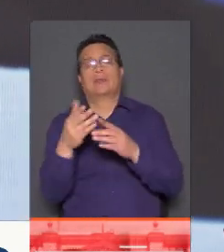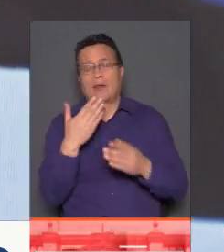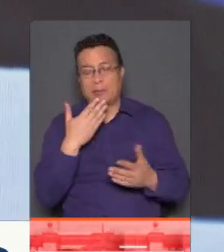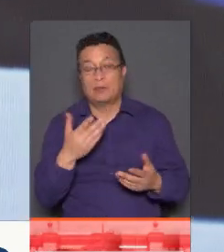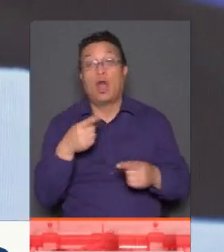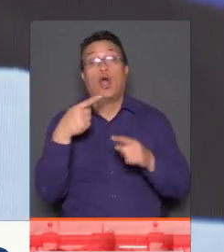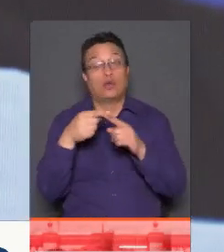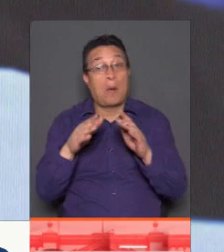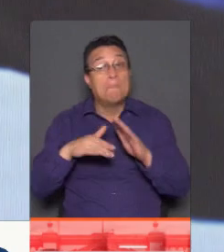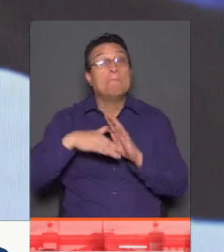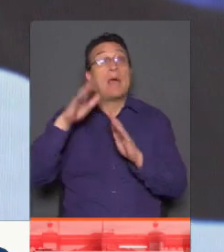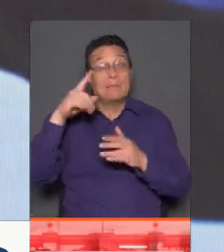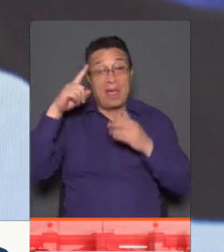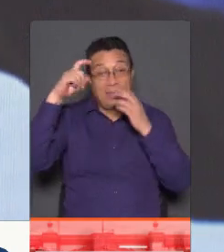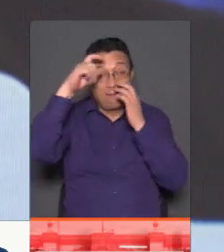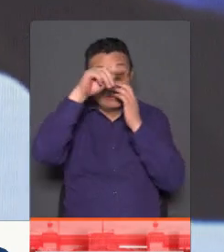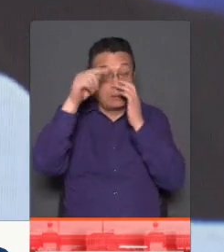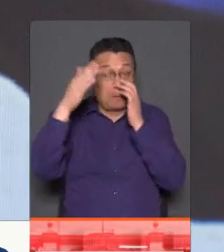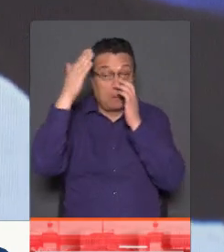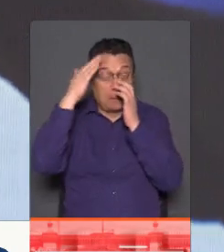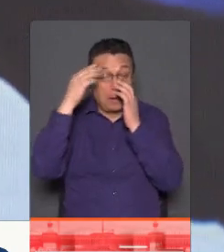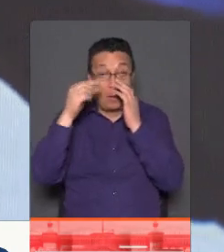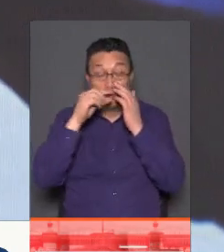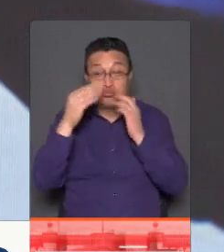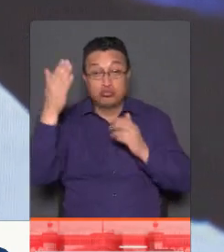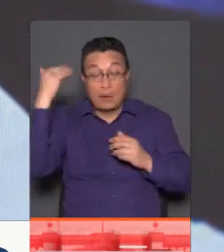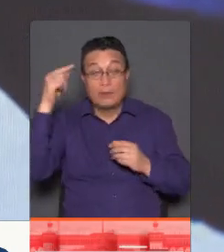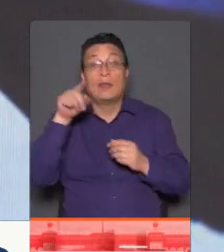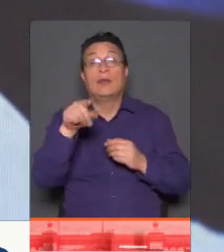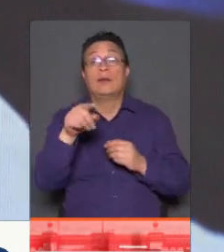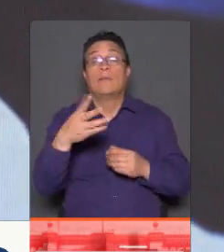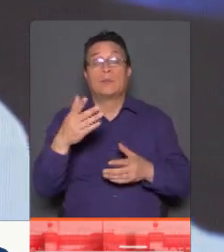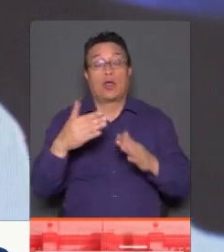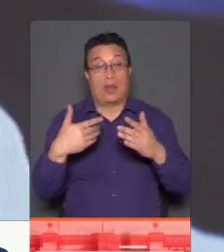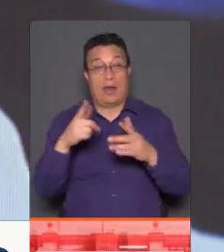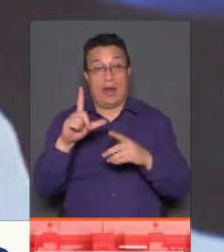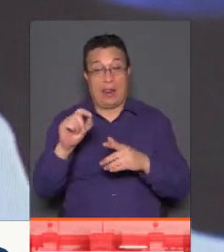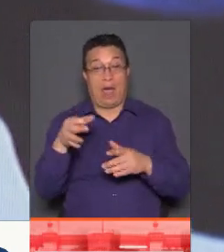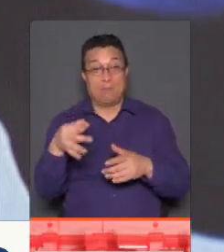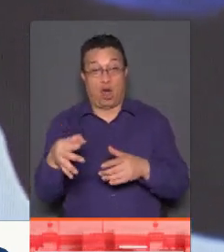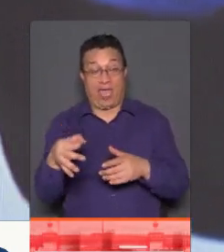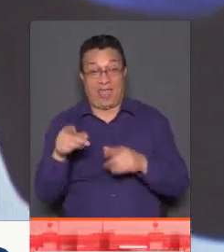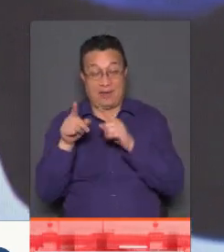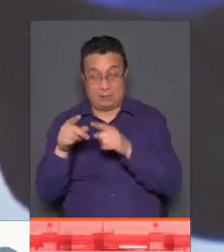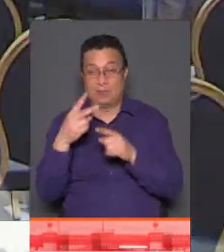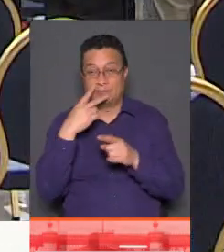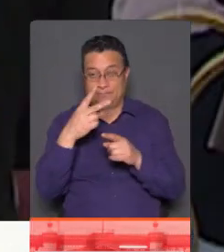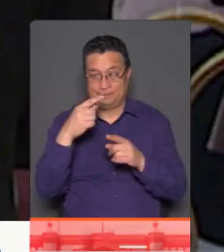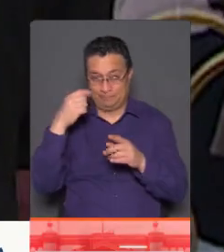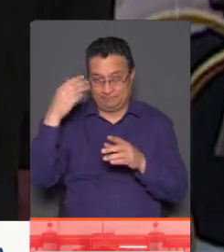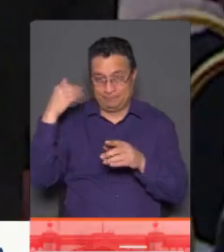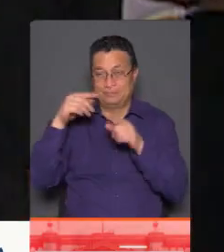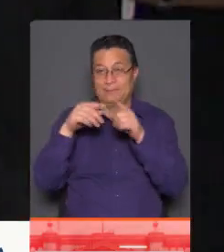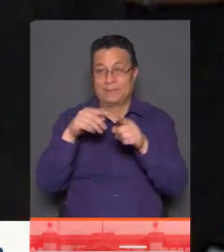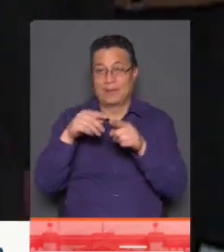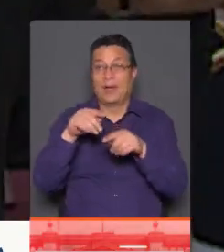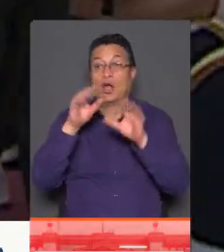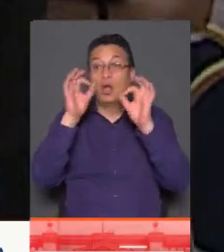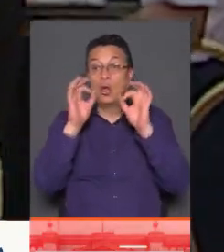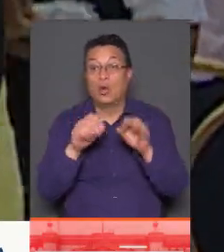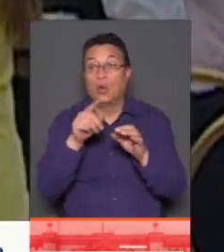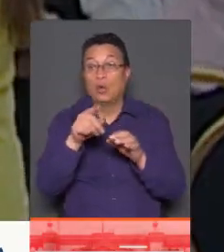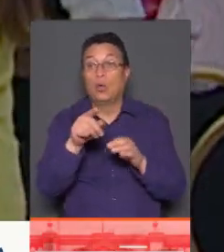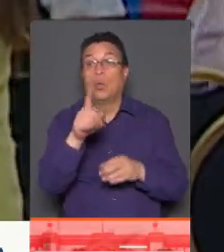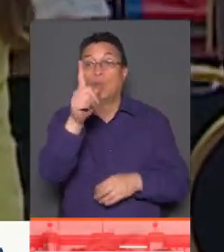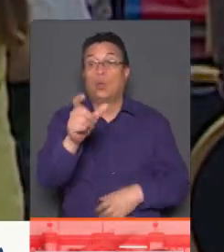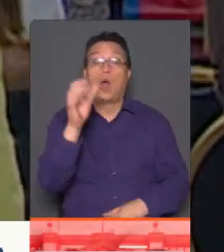momentos más complejos que se recuerdan recientemente ocurrió en el Palacio de la Moneda. Vamos a revisar imágenes porque acá es el momento donde